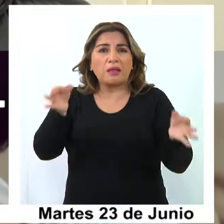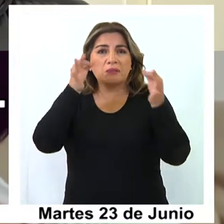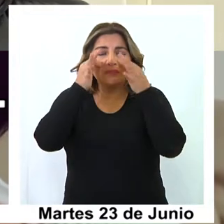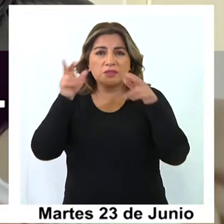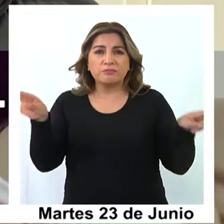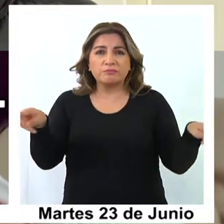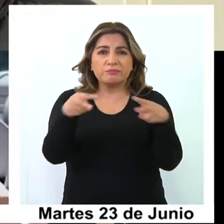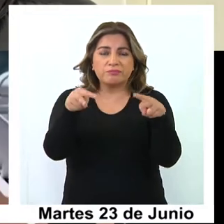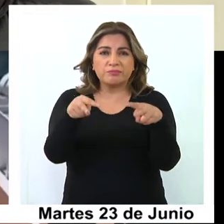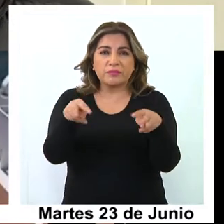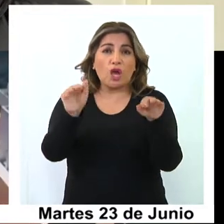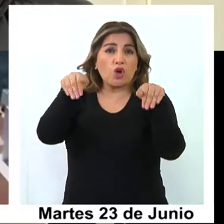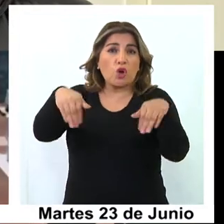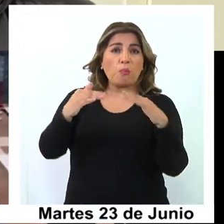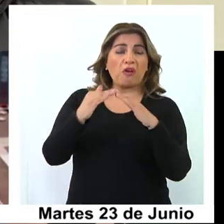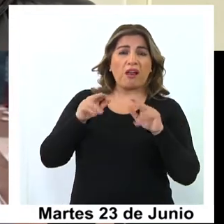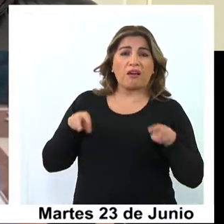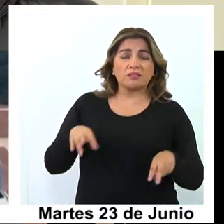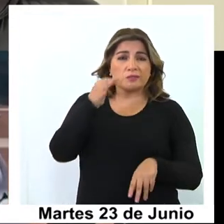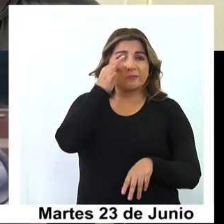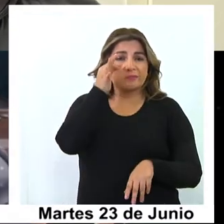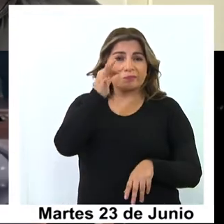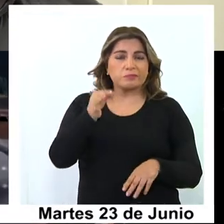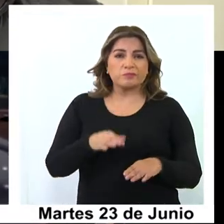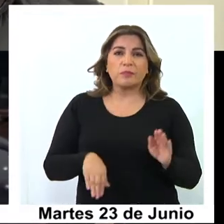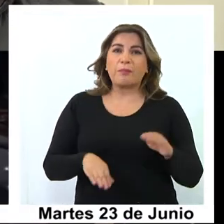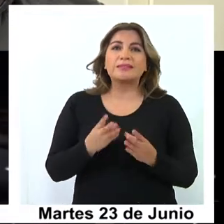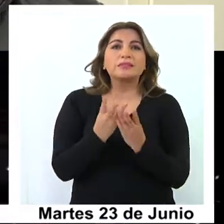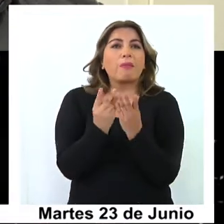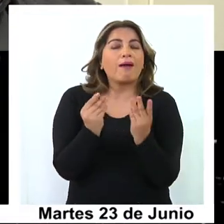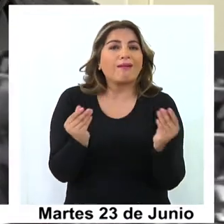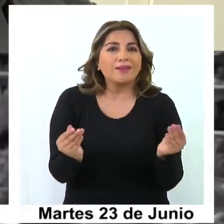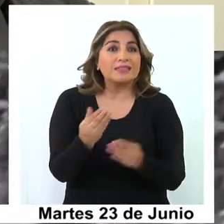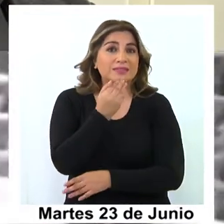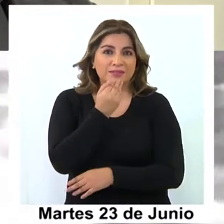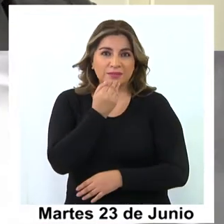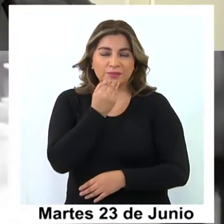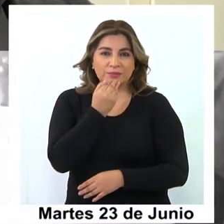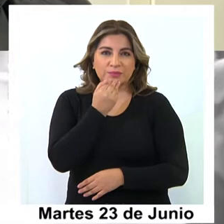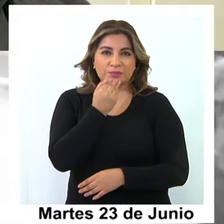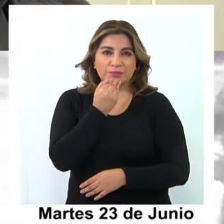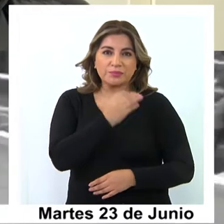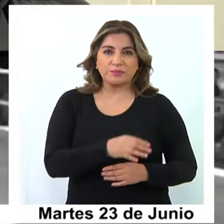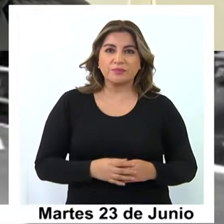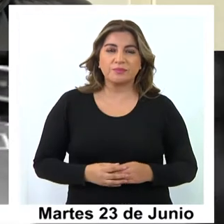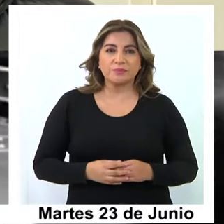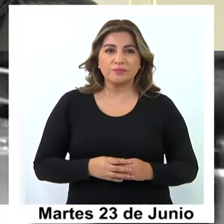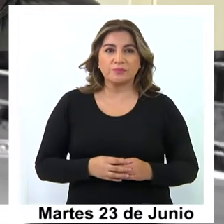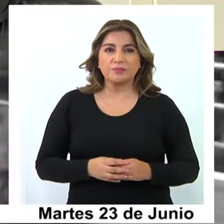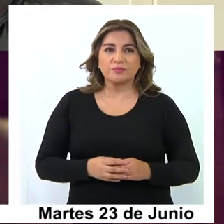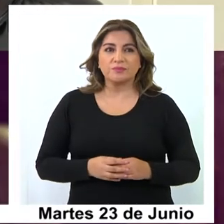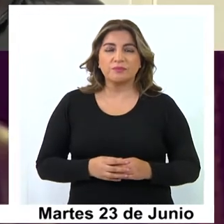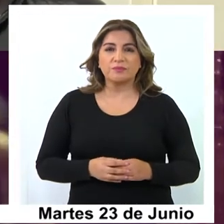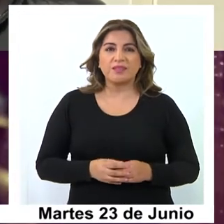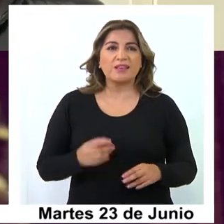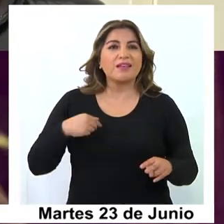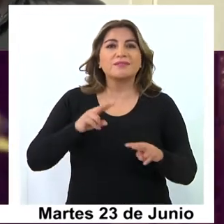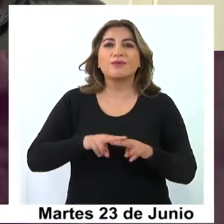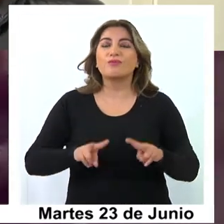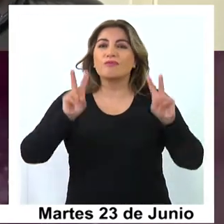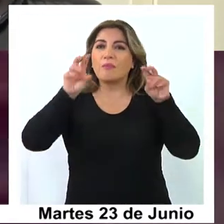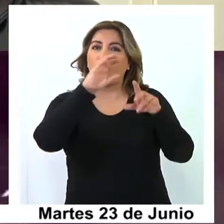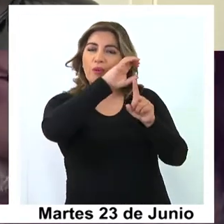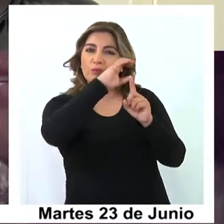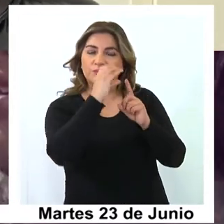través de la comodidad de sus casas en una máxima calidad y, por supuesto, con la mediación cultural